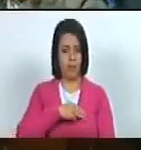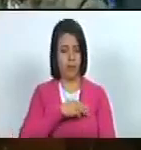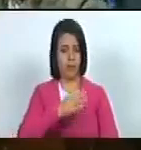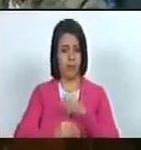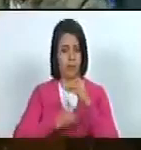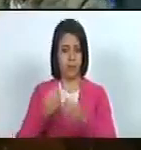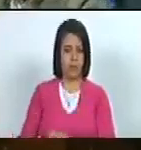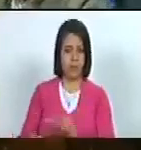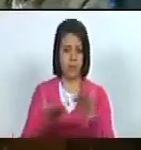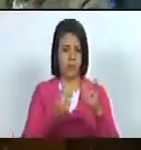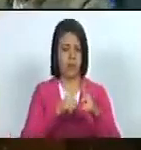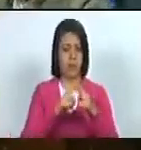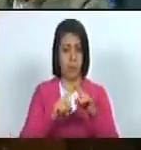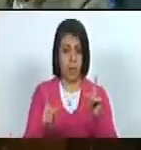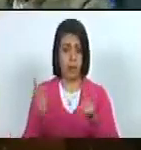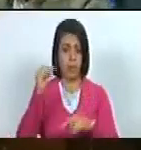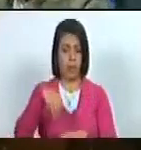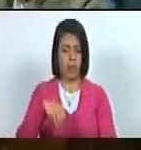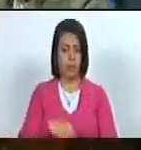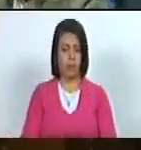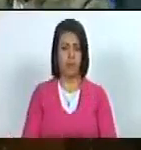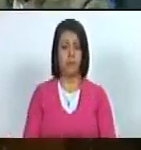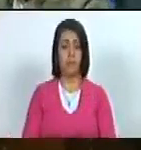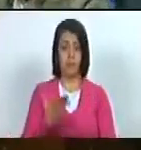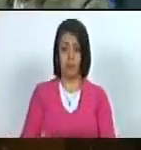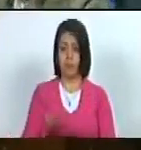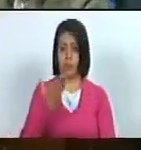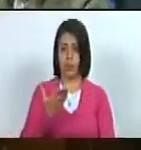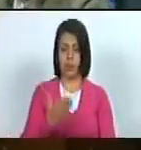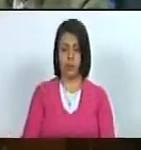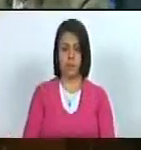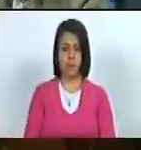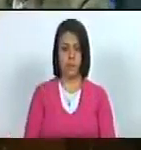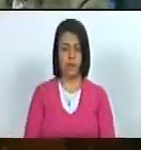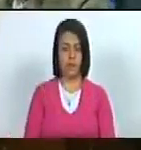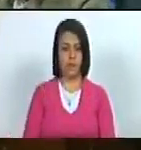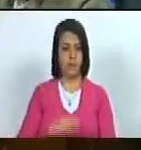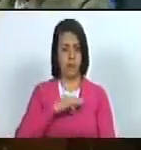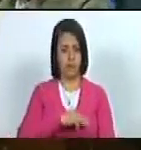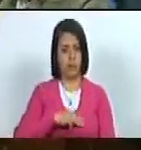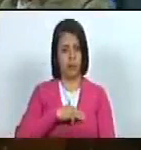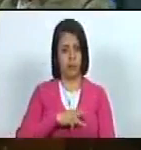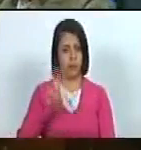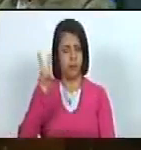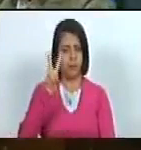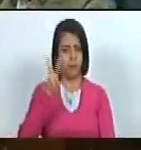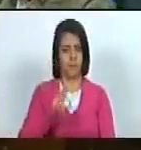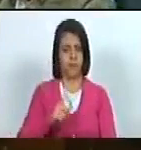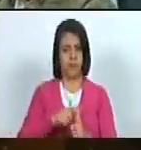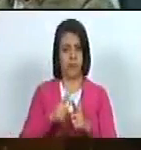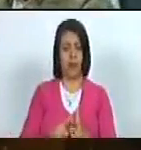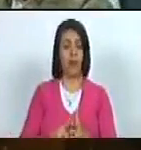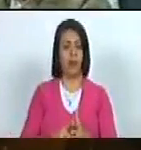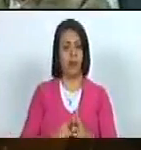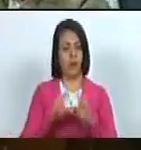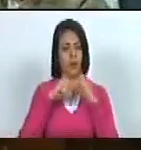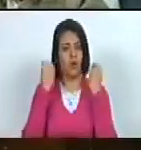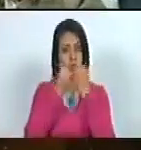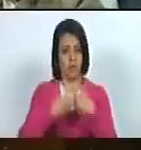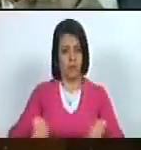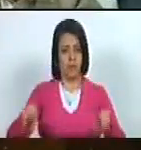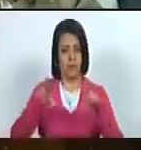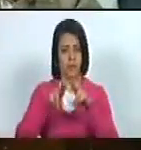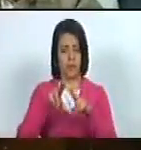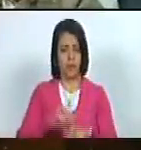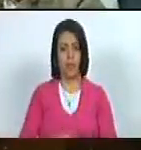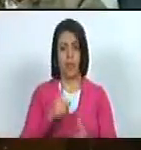ha sido enviado pero sobre todo ha sido fundamental en la misión venezolana en la organización de las Naciones